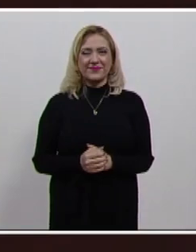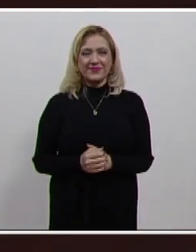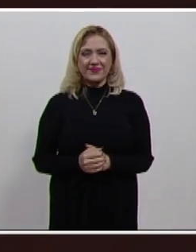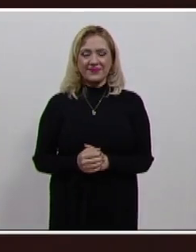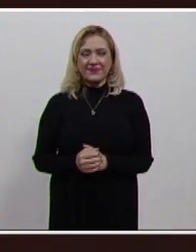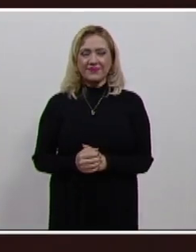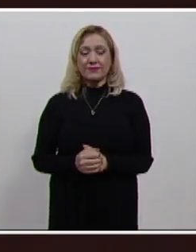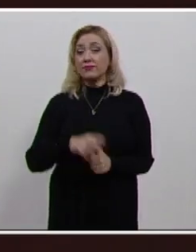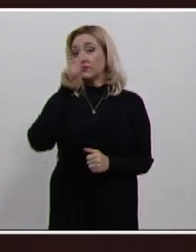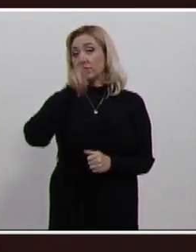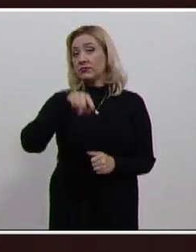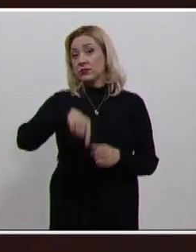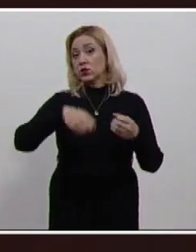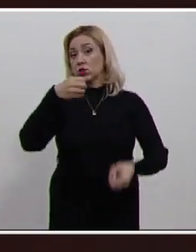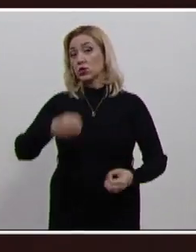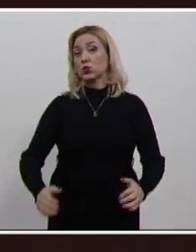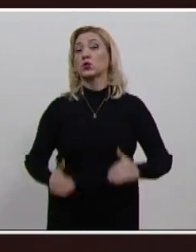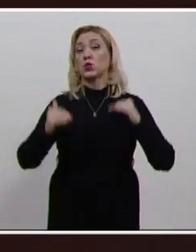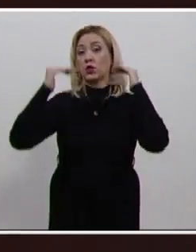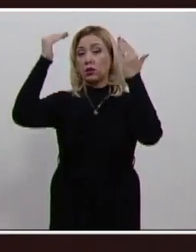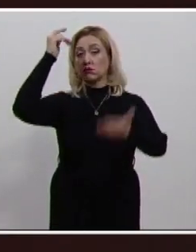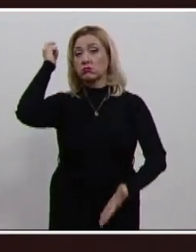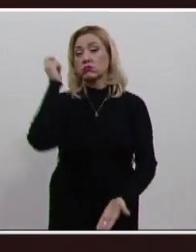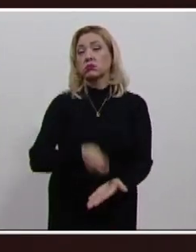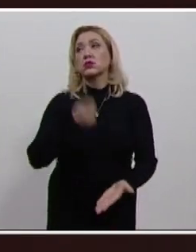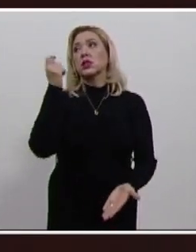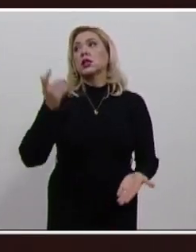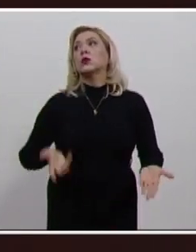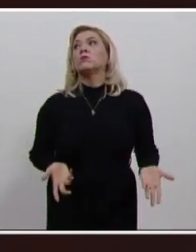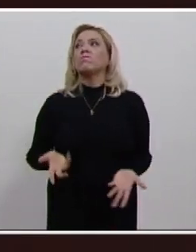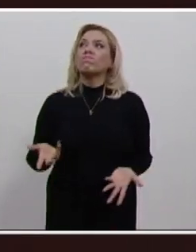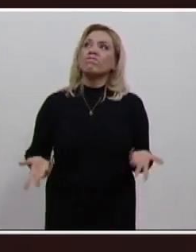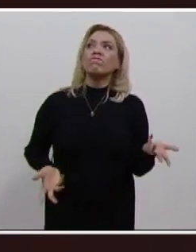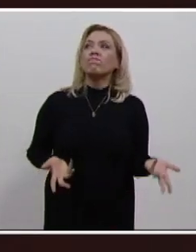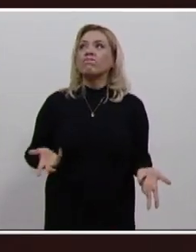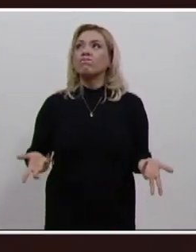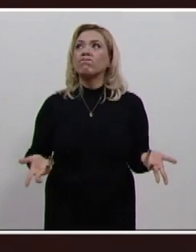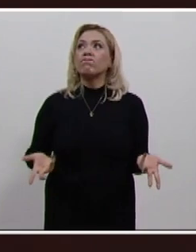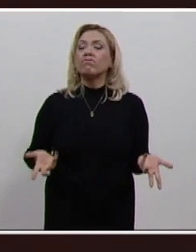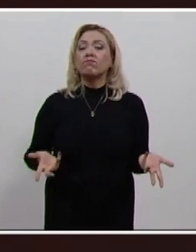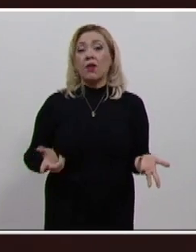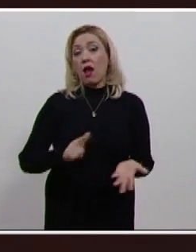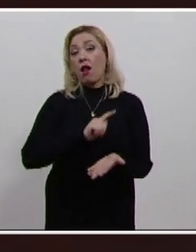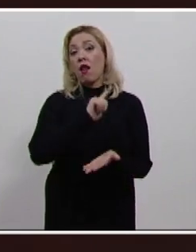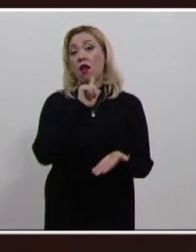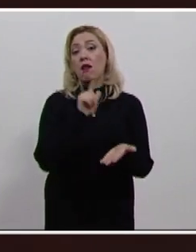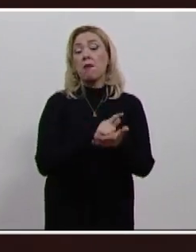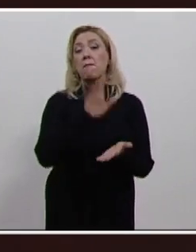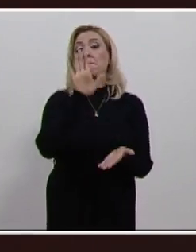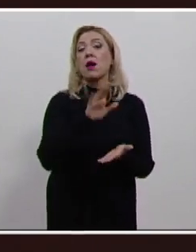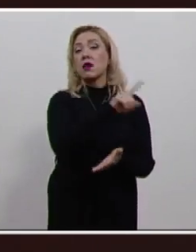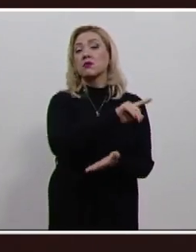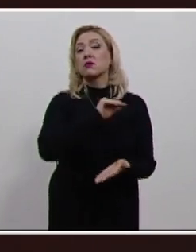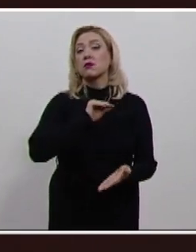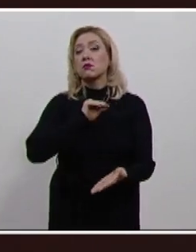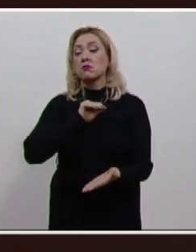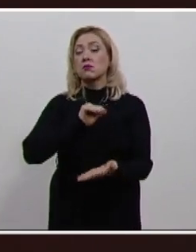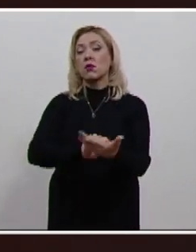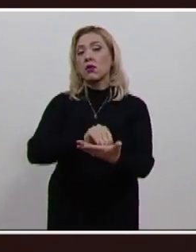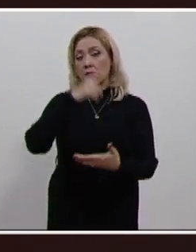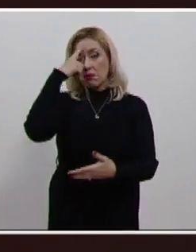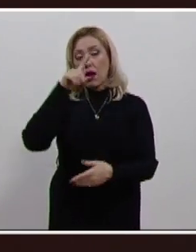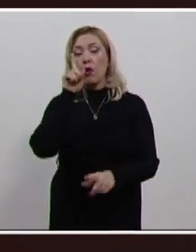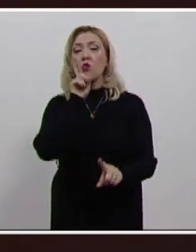Ha sido la Corte quien aparentemente podría estar legislando con visión de perspectiva de género,